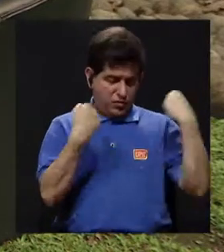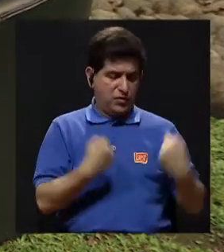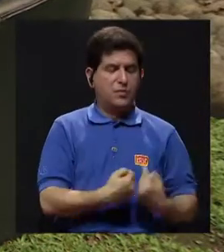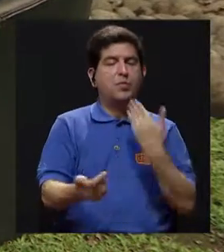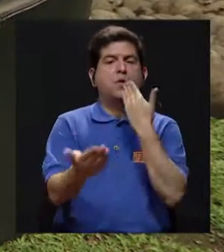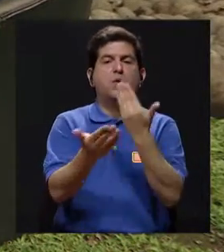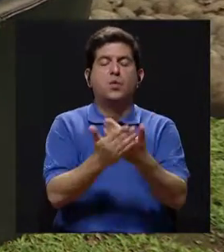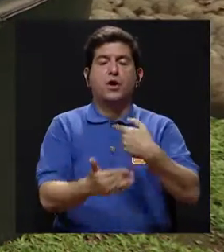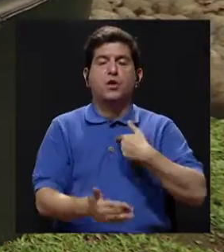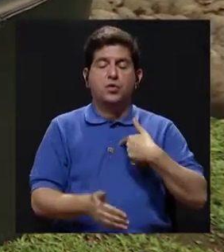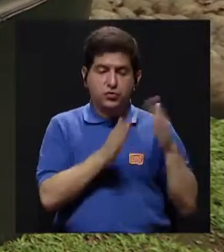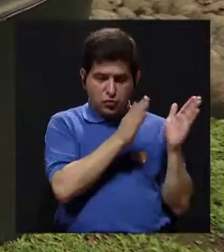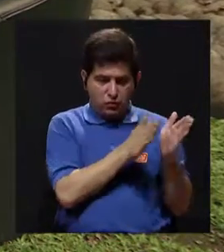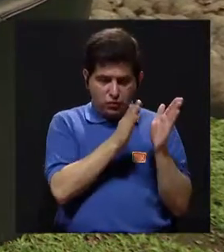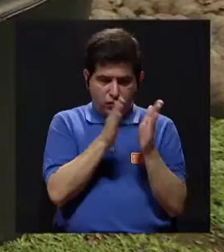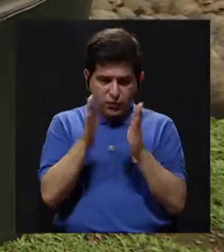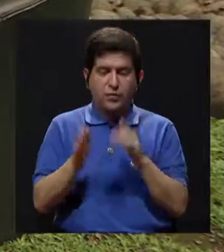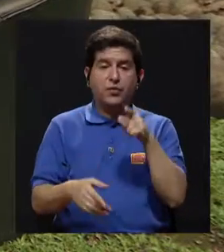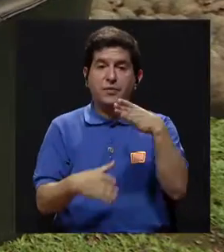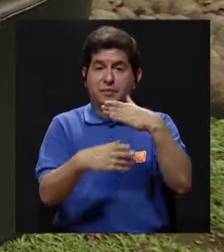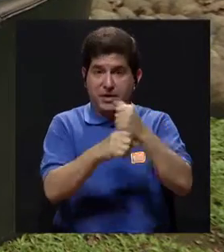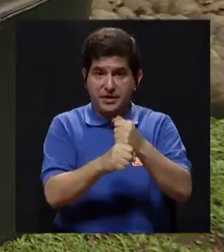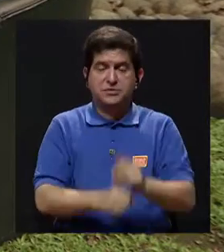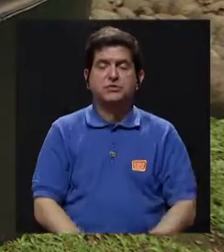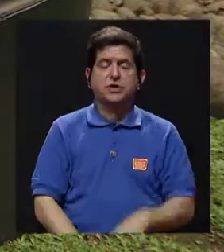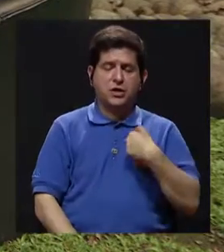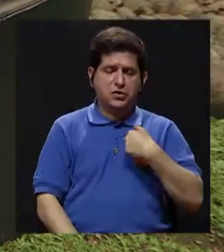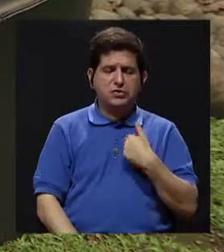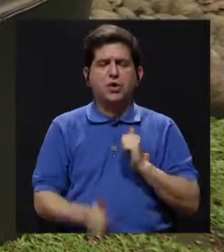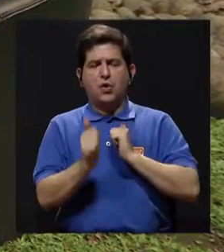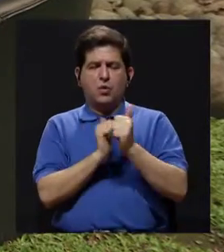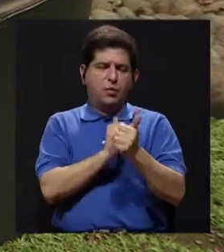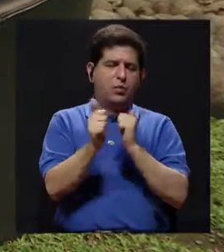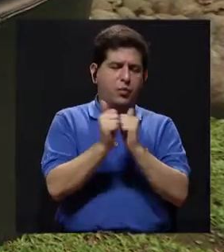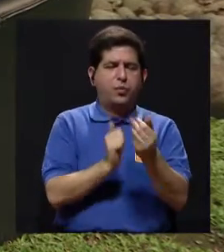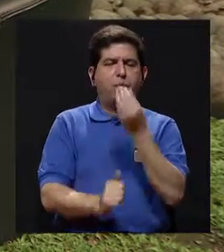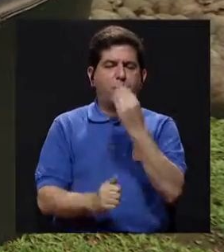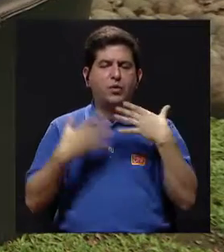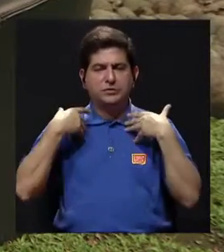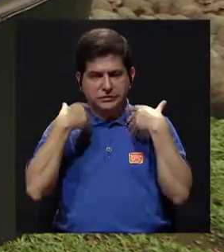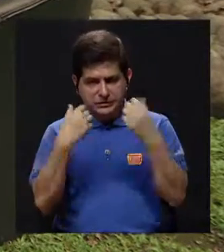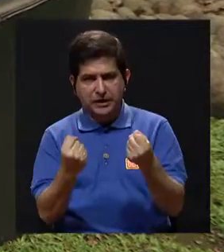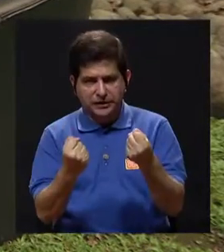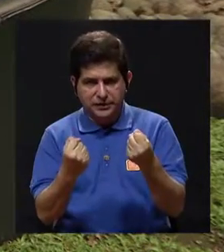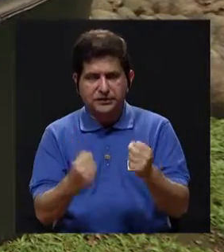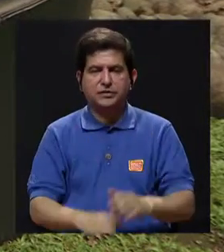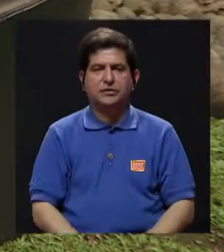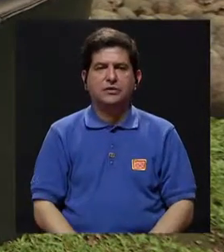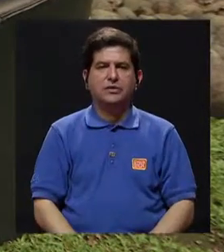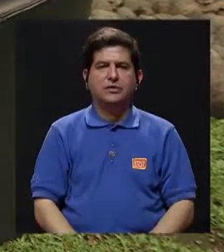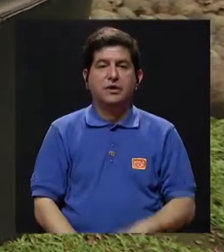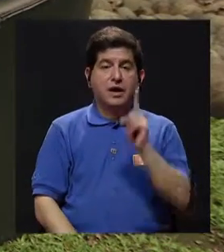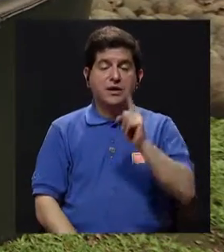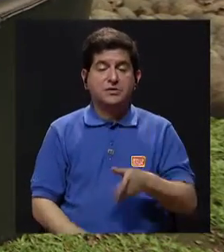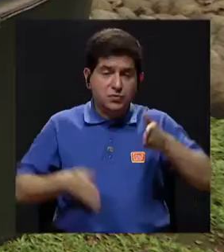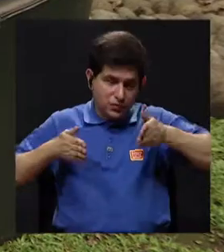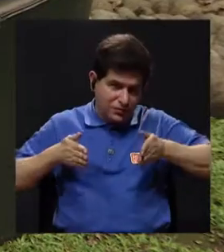ritmo cardíaco sea bueno, yo me voy a organizar para llegar ahí. Hago ejercicio, una dieta saludable, hago una